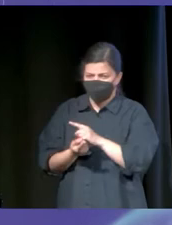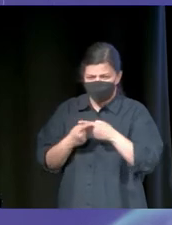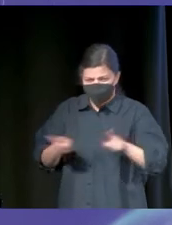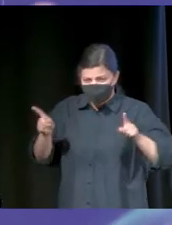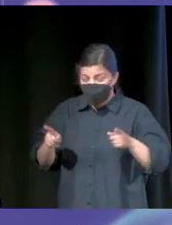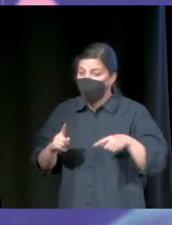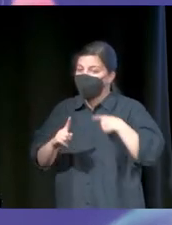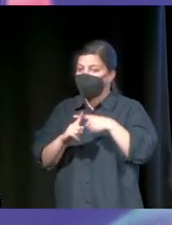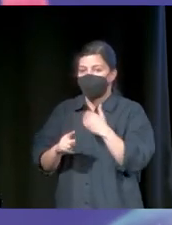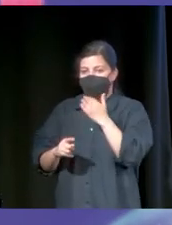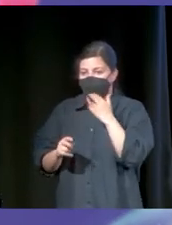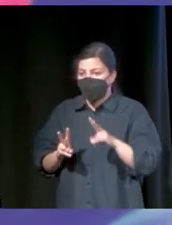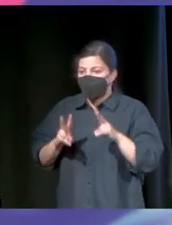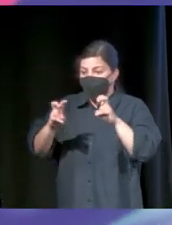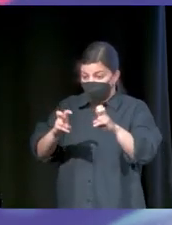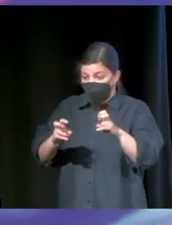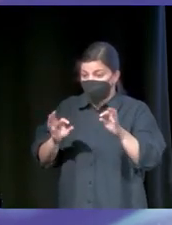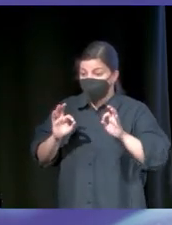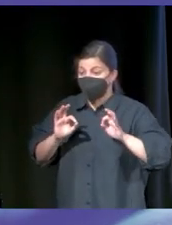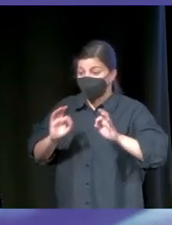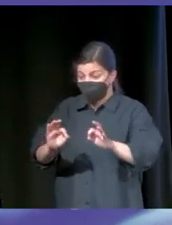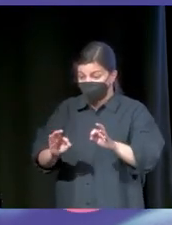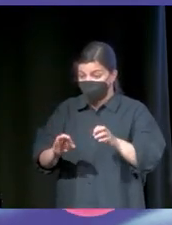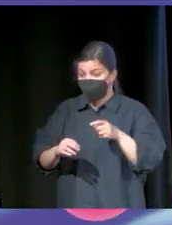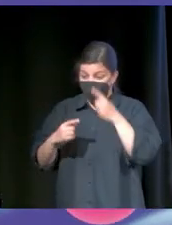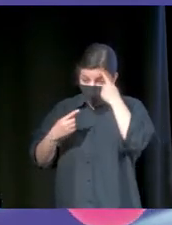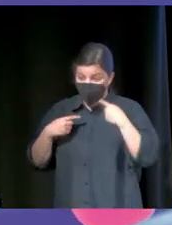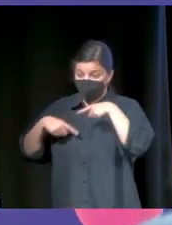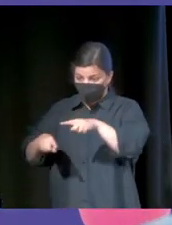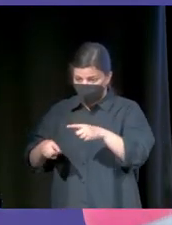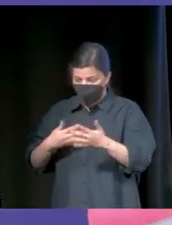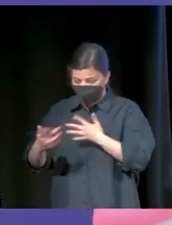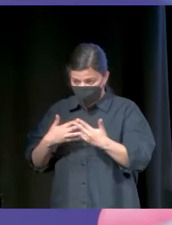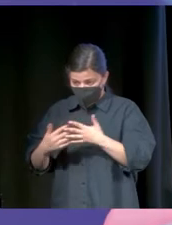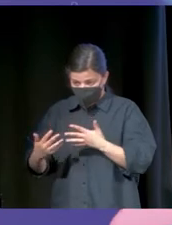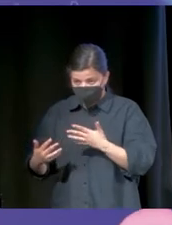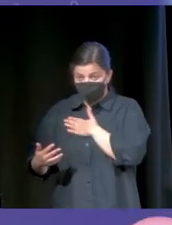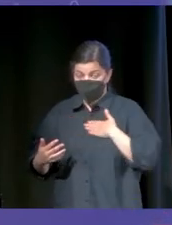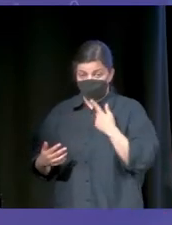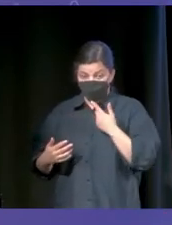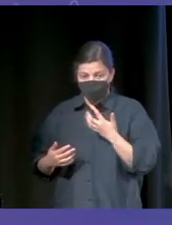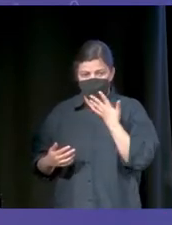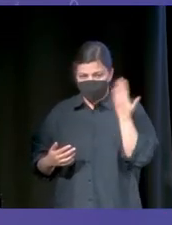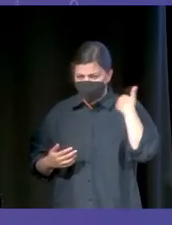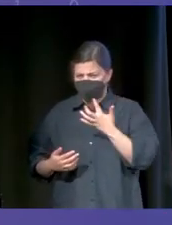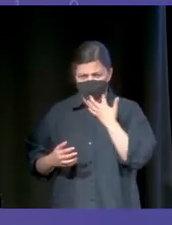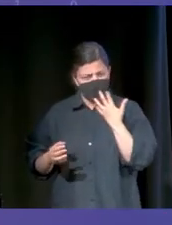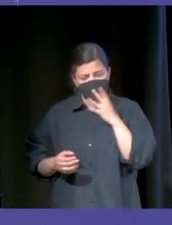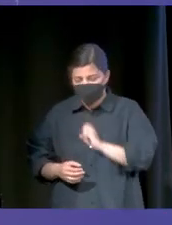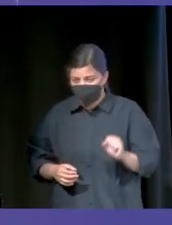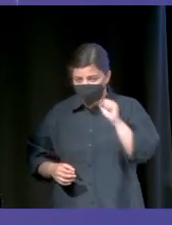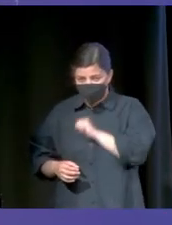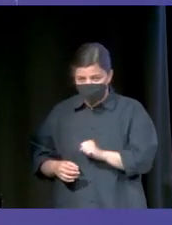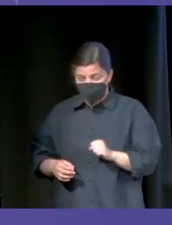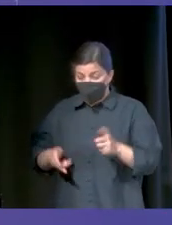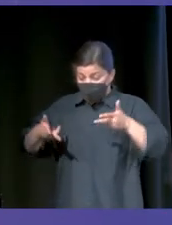nueva tendencia, que es el do-it-yourself o la capacidad de nosotros mismos. Antes había un ejemplo maravilloso, que es desde